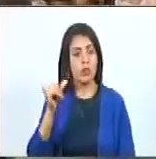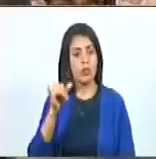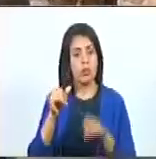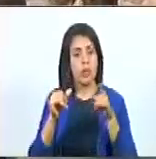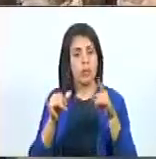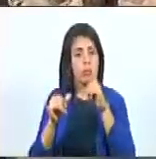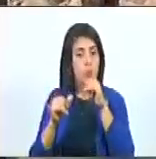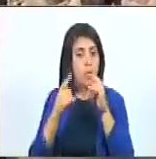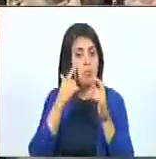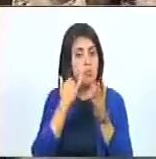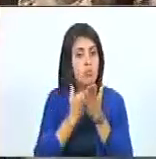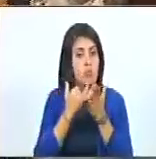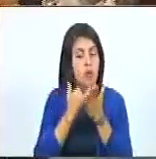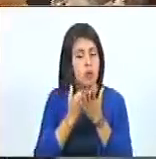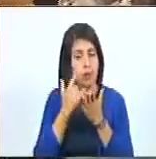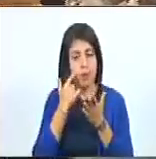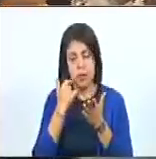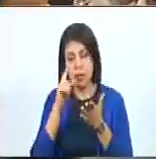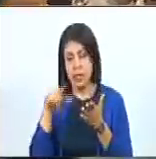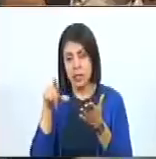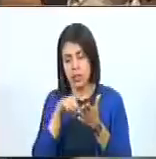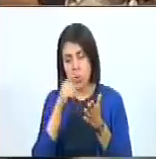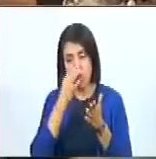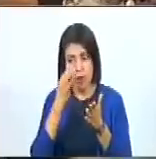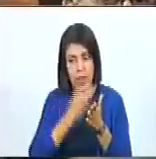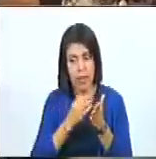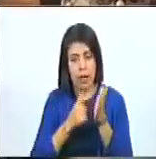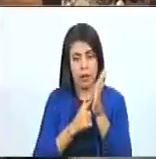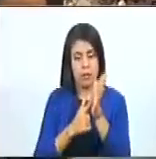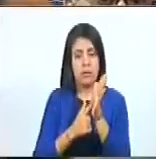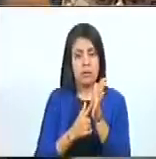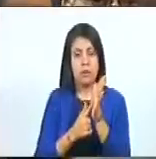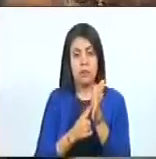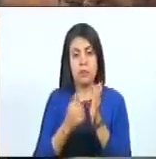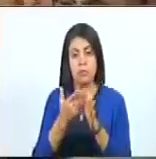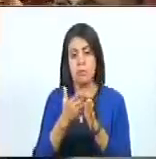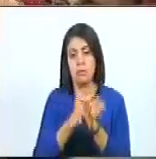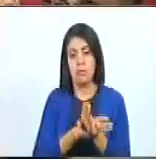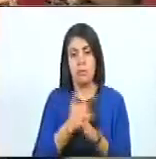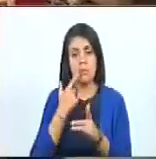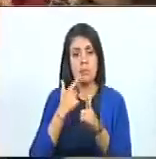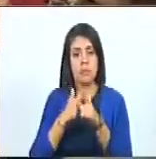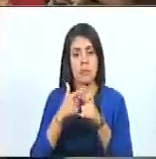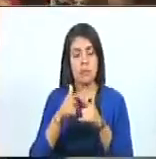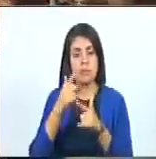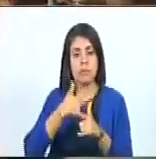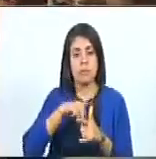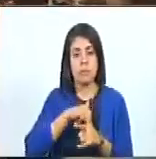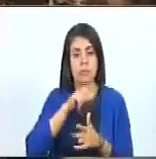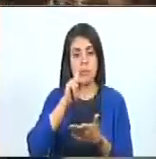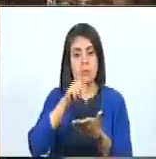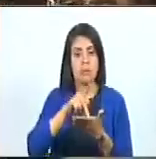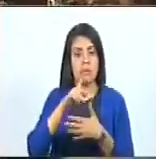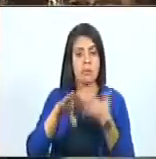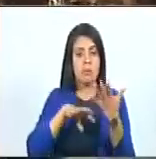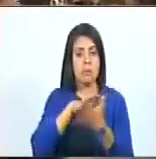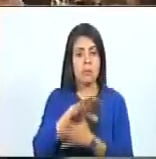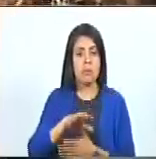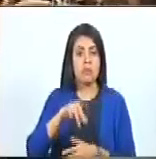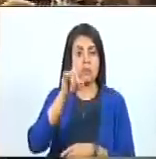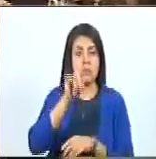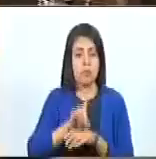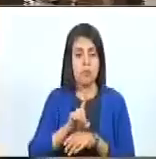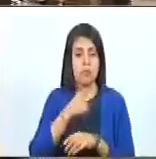si no tiene elementos de convicción donde se prefigure evidentemente que estamos en presencia de un hecho